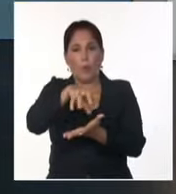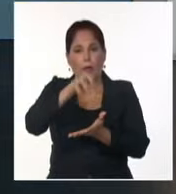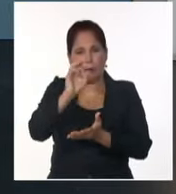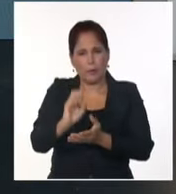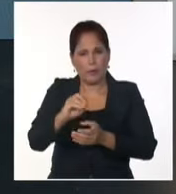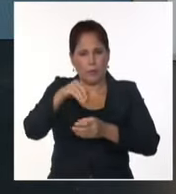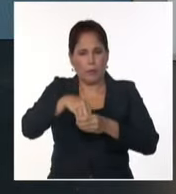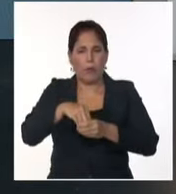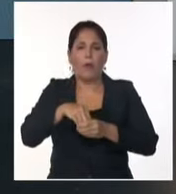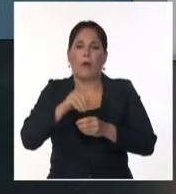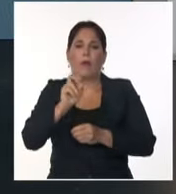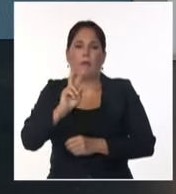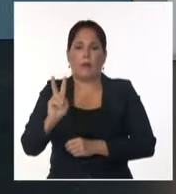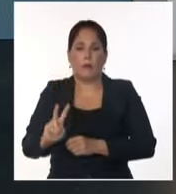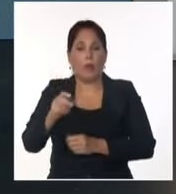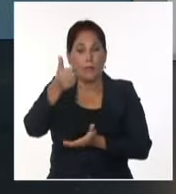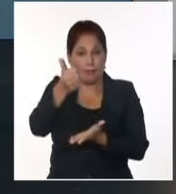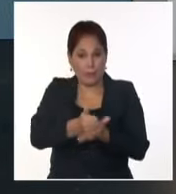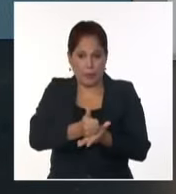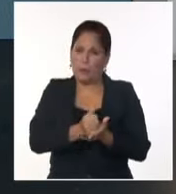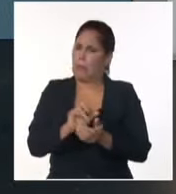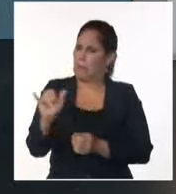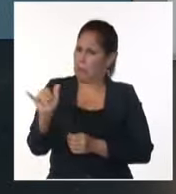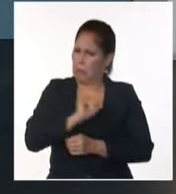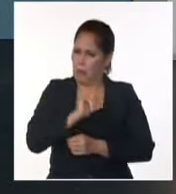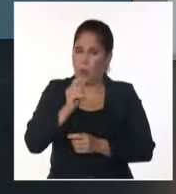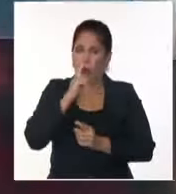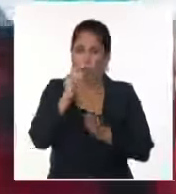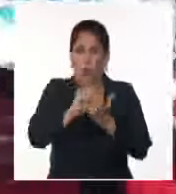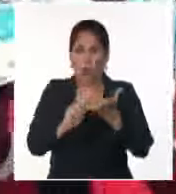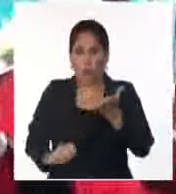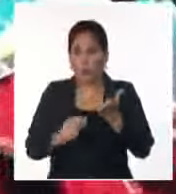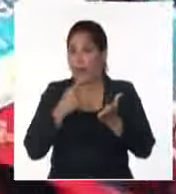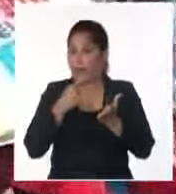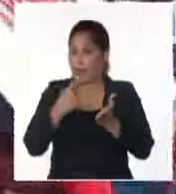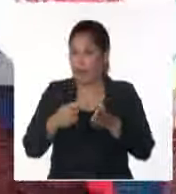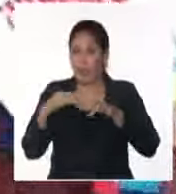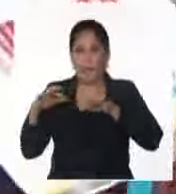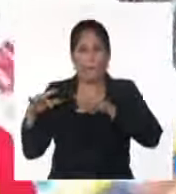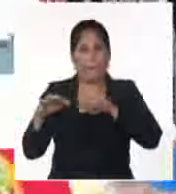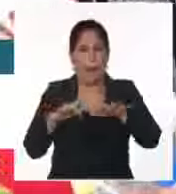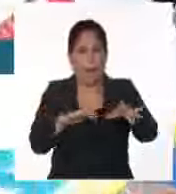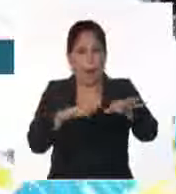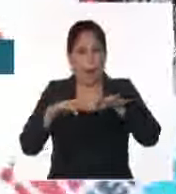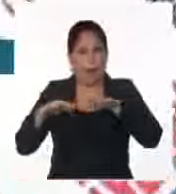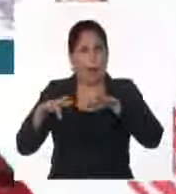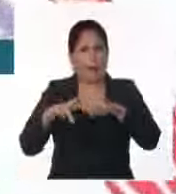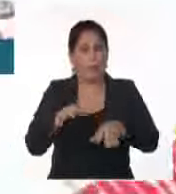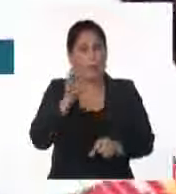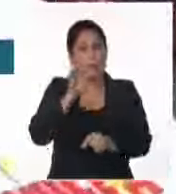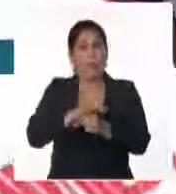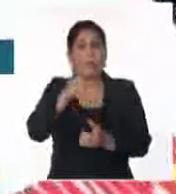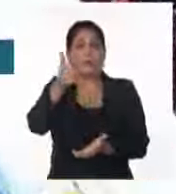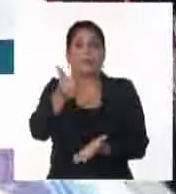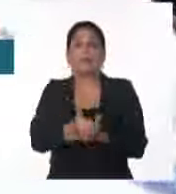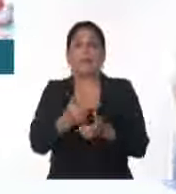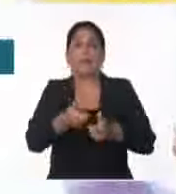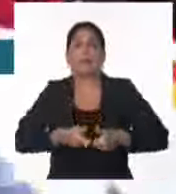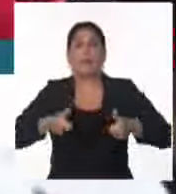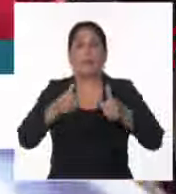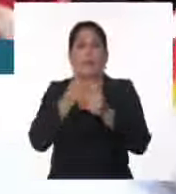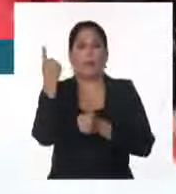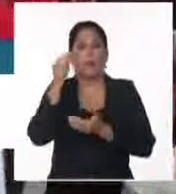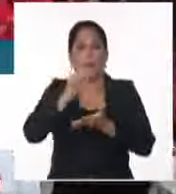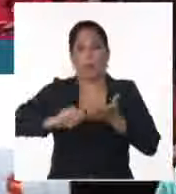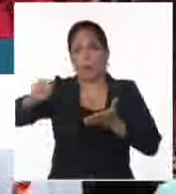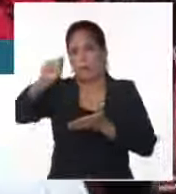incluyendo la ciudad de Caracas. Según reporta la nota, precisamente la marcha caraqueña partió desde la sede del Consejo Nacional Electoral